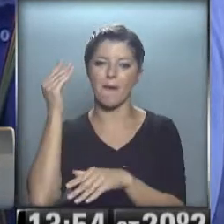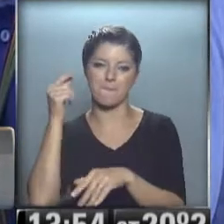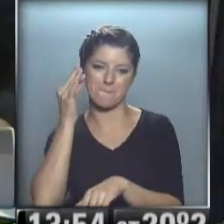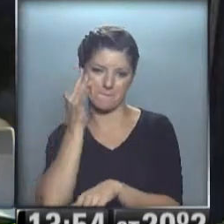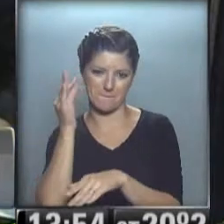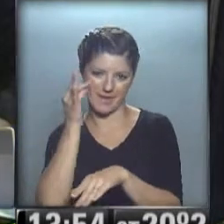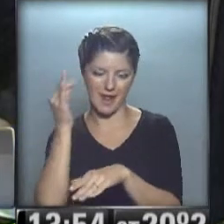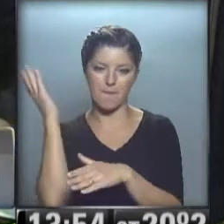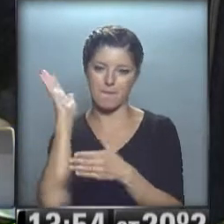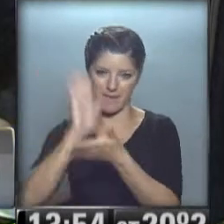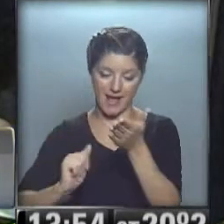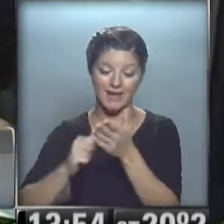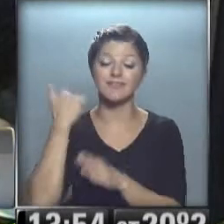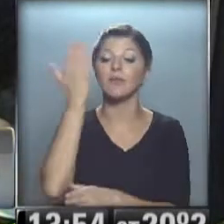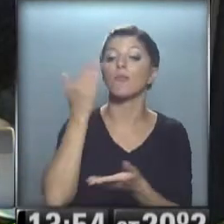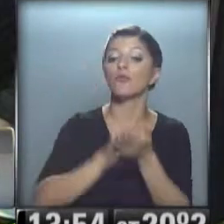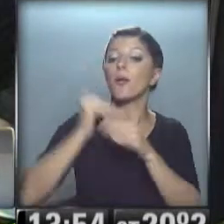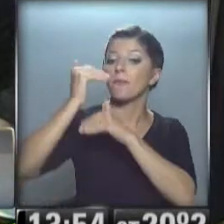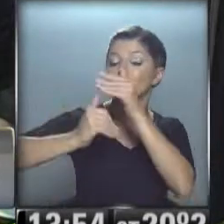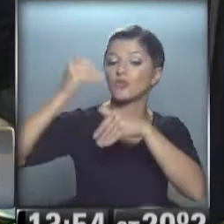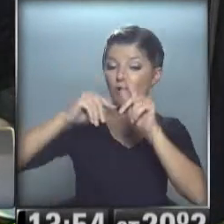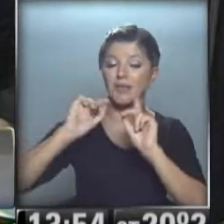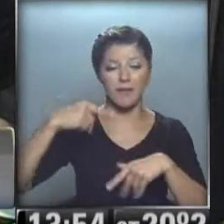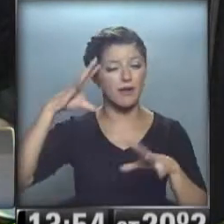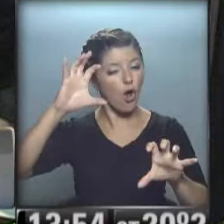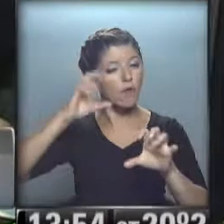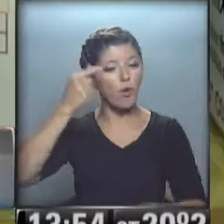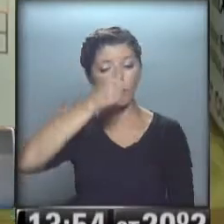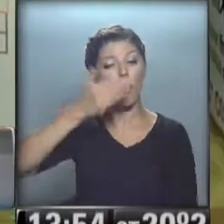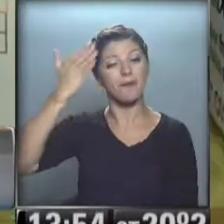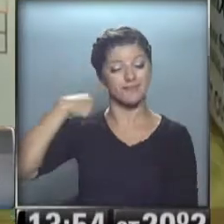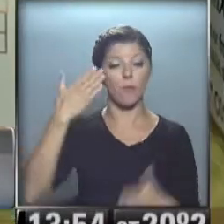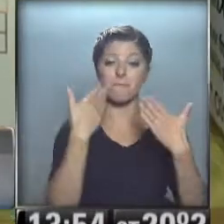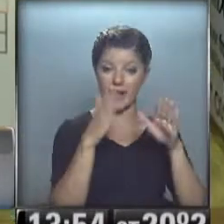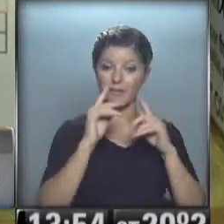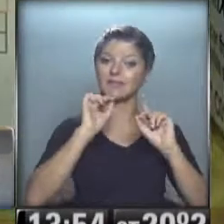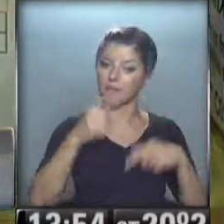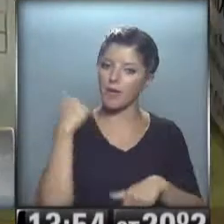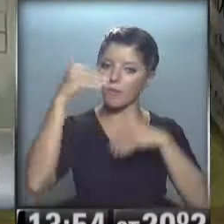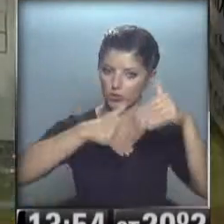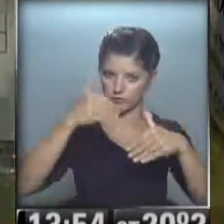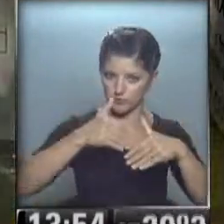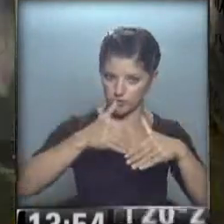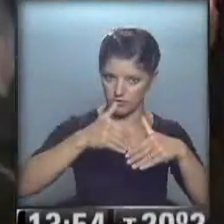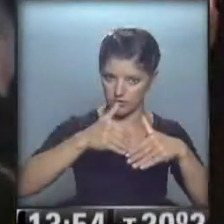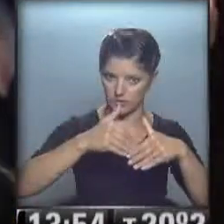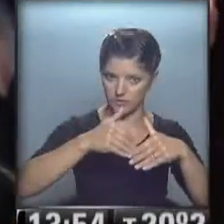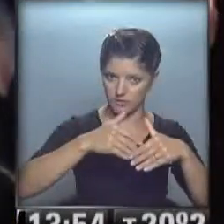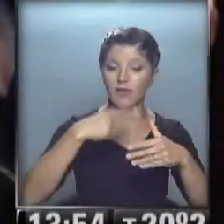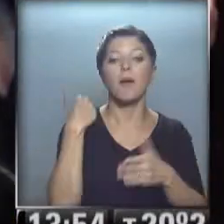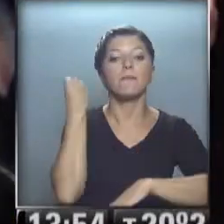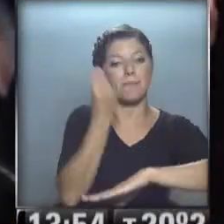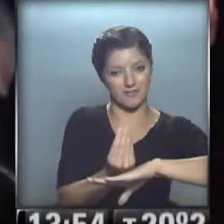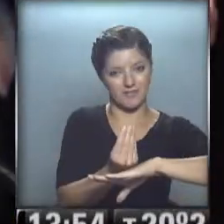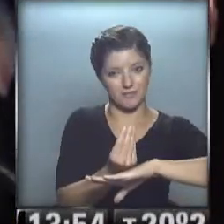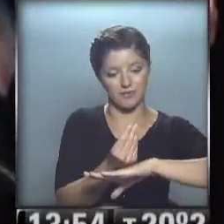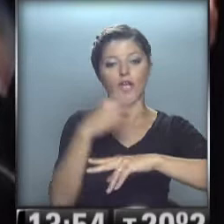de procesos electorales, recordemos que hubo elecciones el domingo pasado en Panamá. Se lo habíamos comentado el sábado pasado. Nuevo presidente